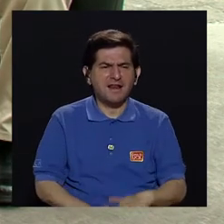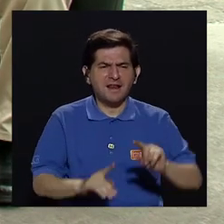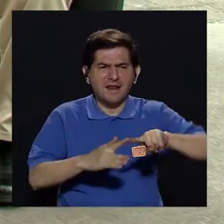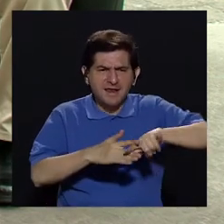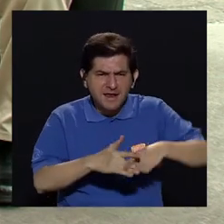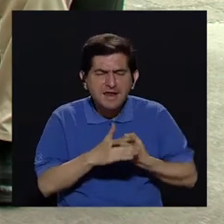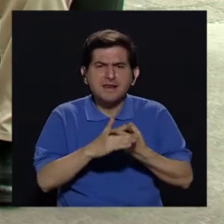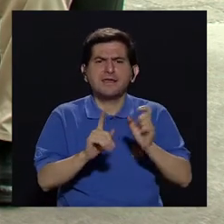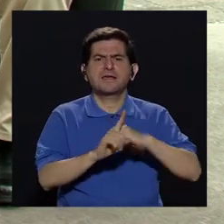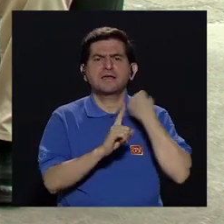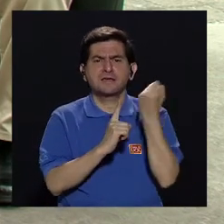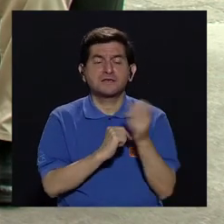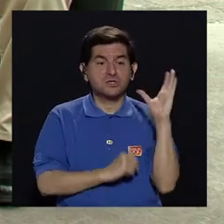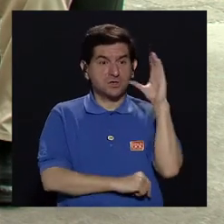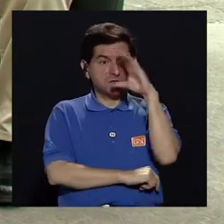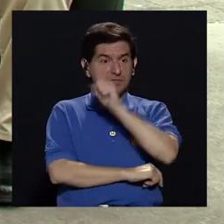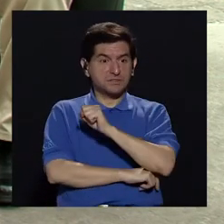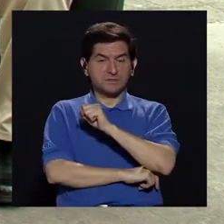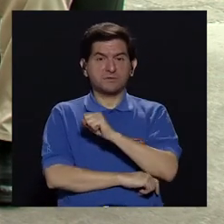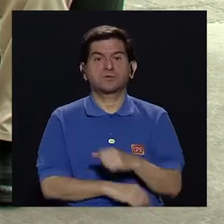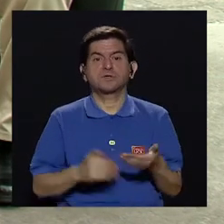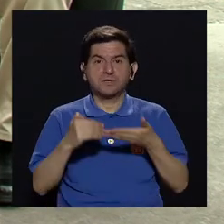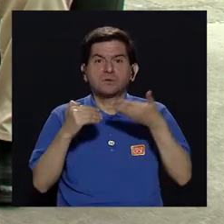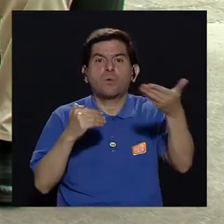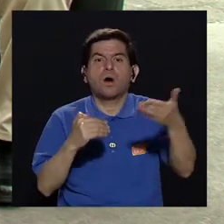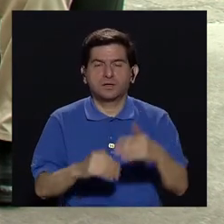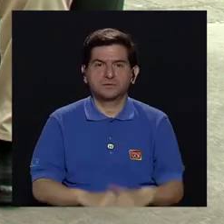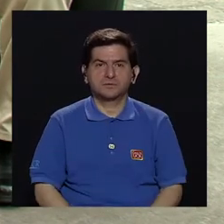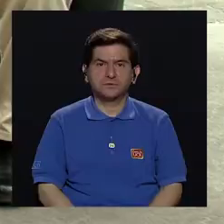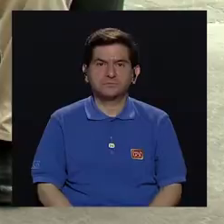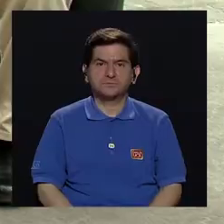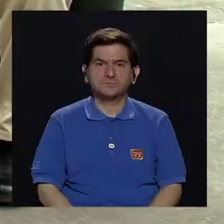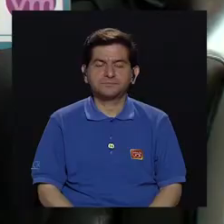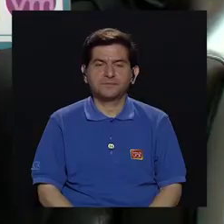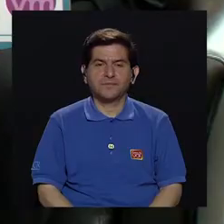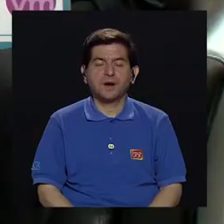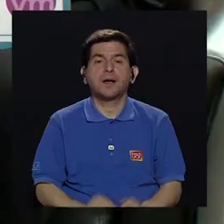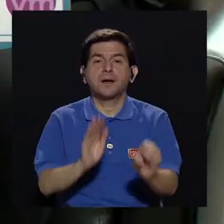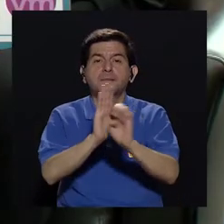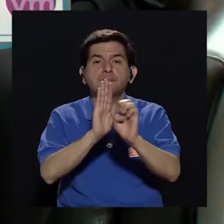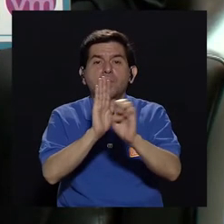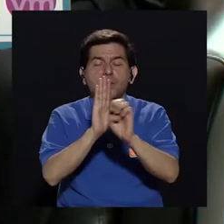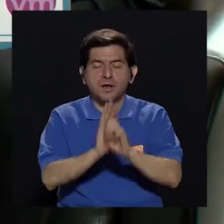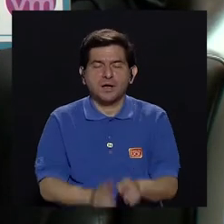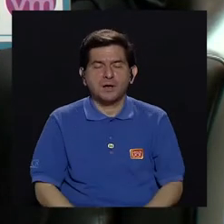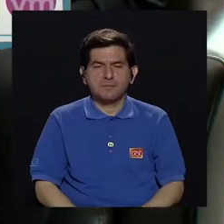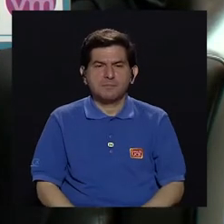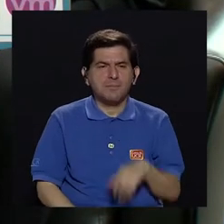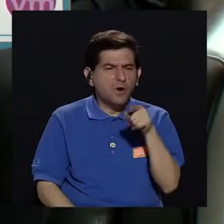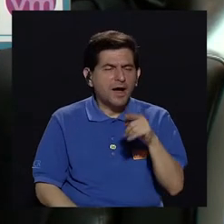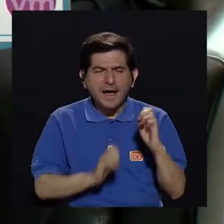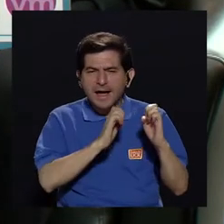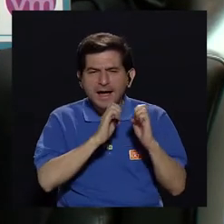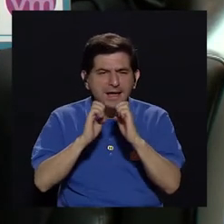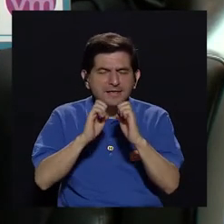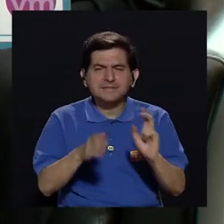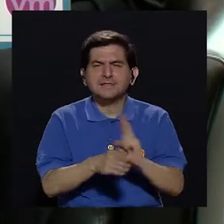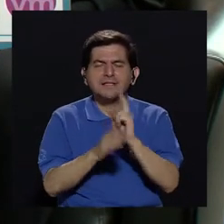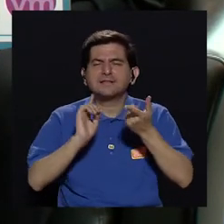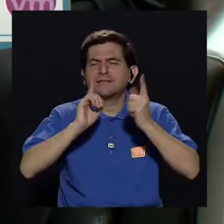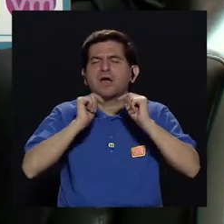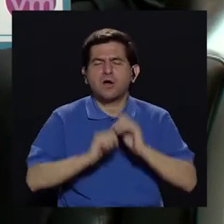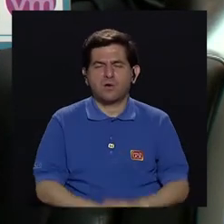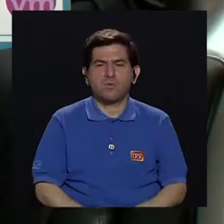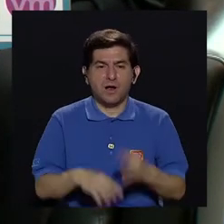detonantes, que empiece a darse cuenta en qué situaciones, que nos dé, por ejemplo, las estrategias que él ha estado utilizando